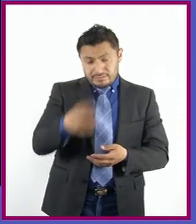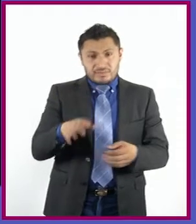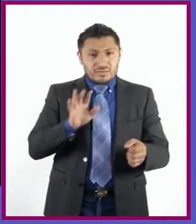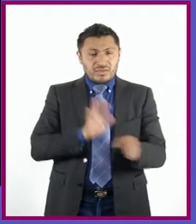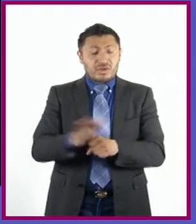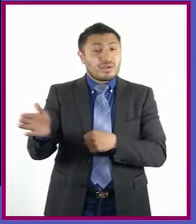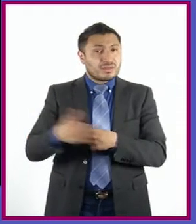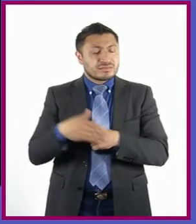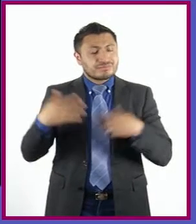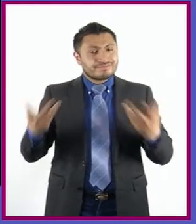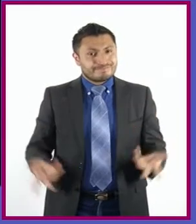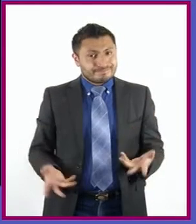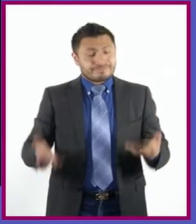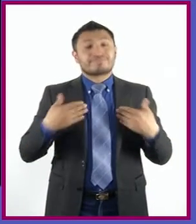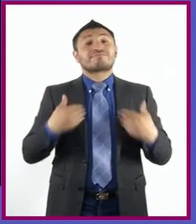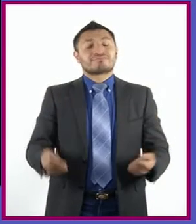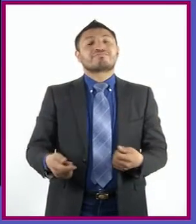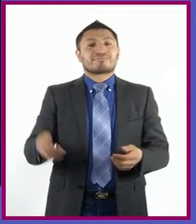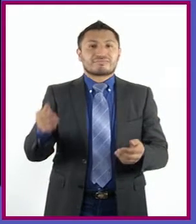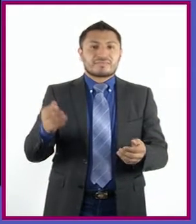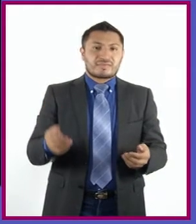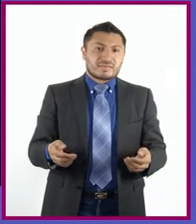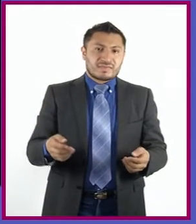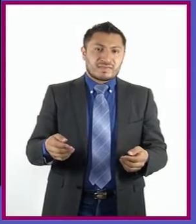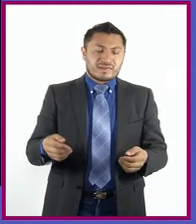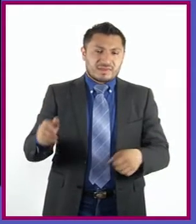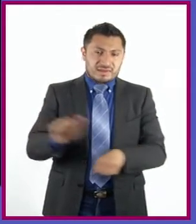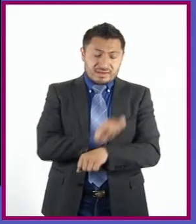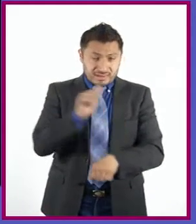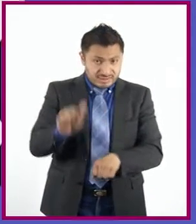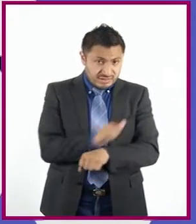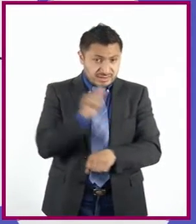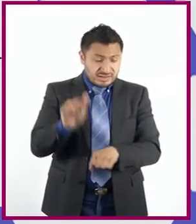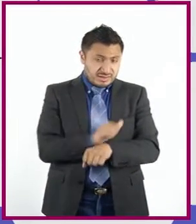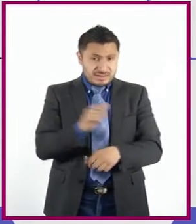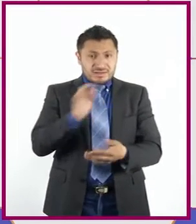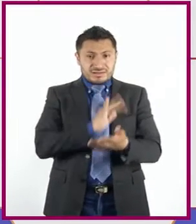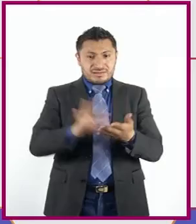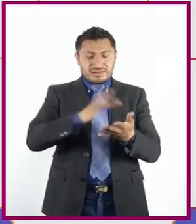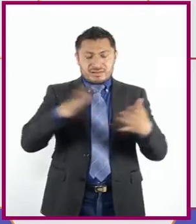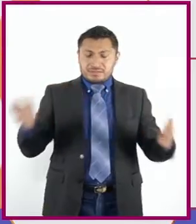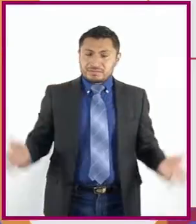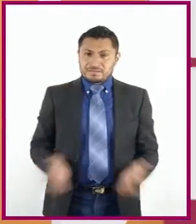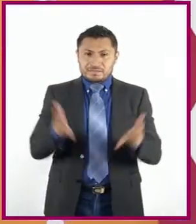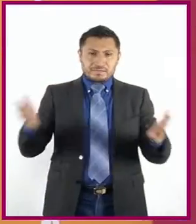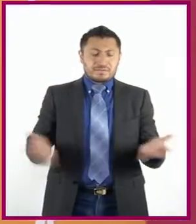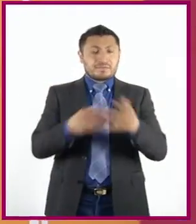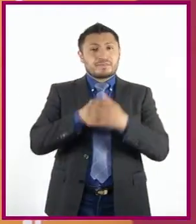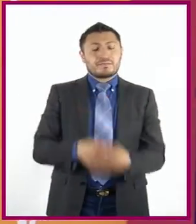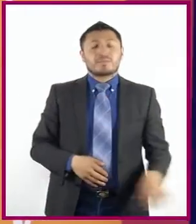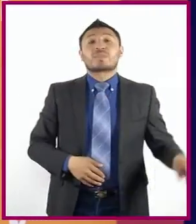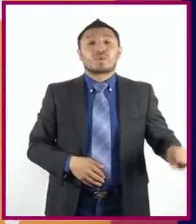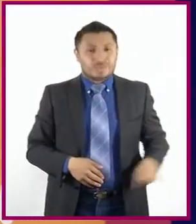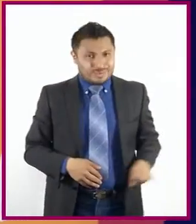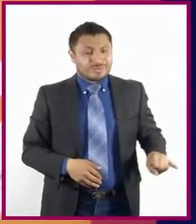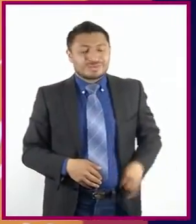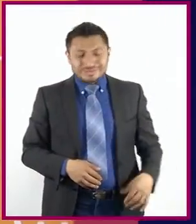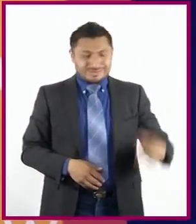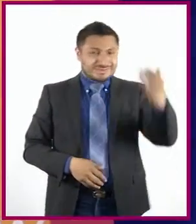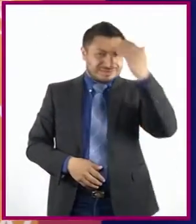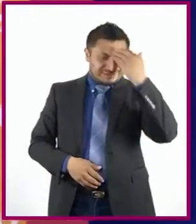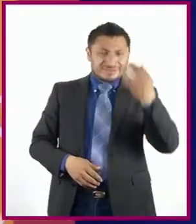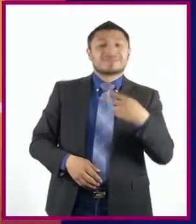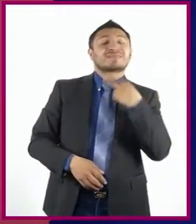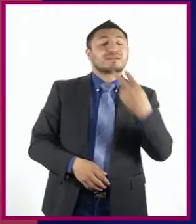sigue es entender el papel, leerlo y echarle todas las ganas. ¡Qué interesante conocer en